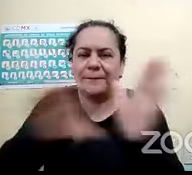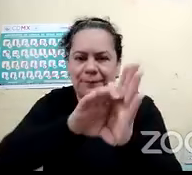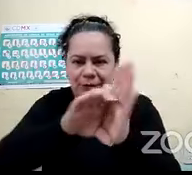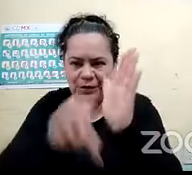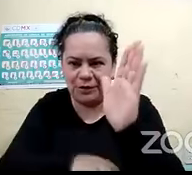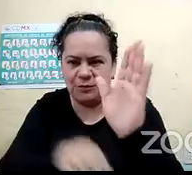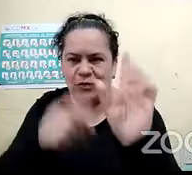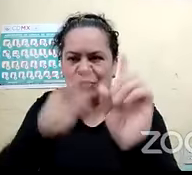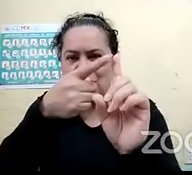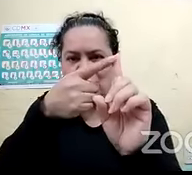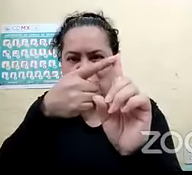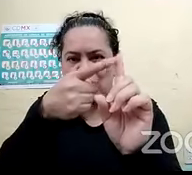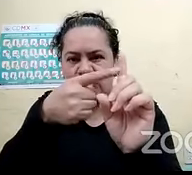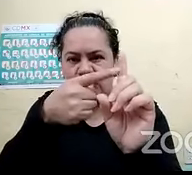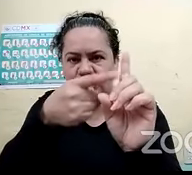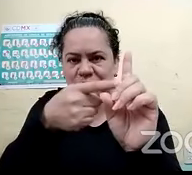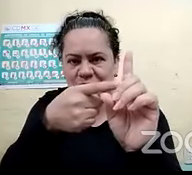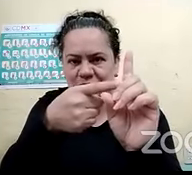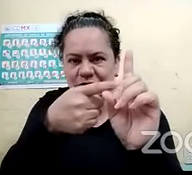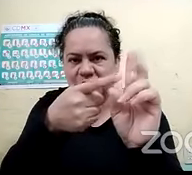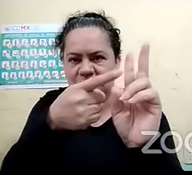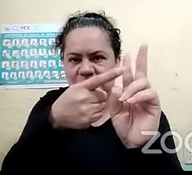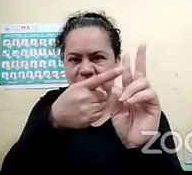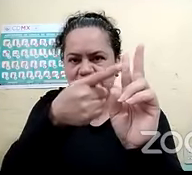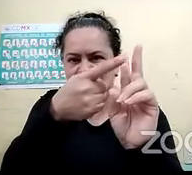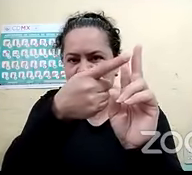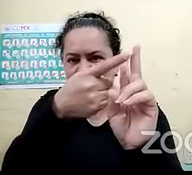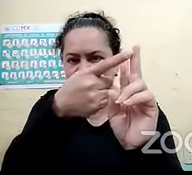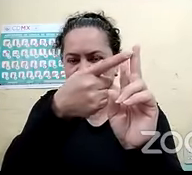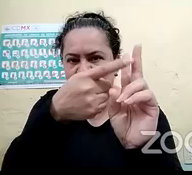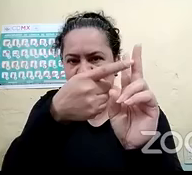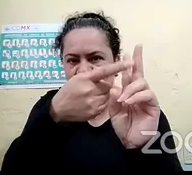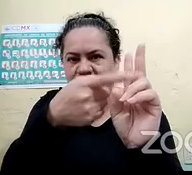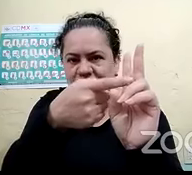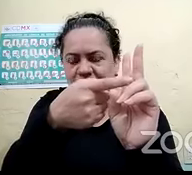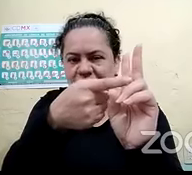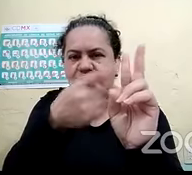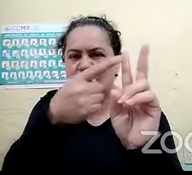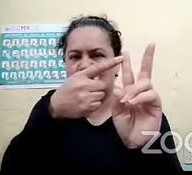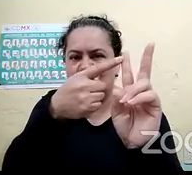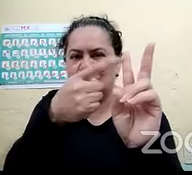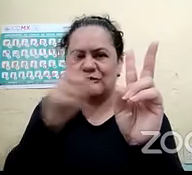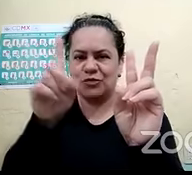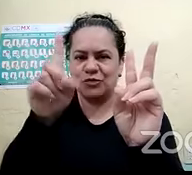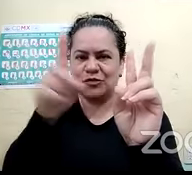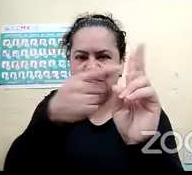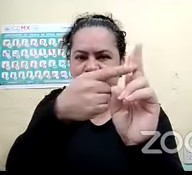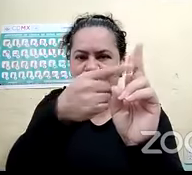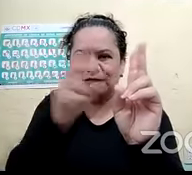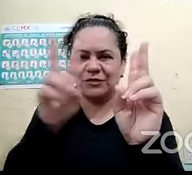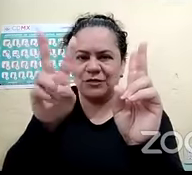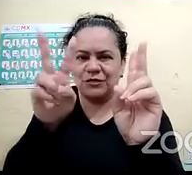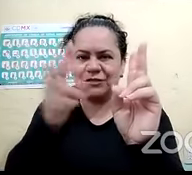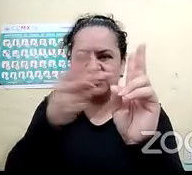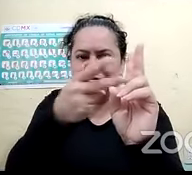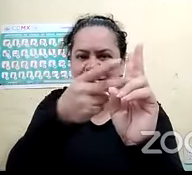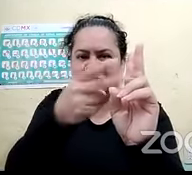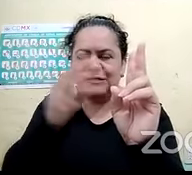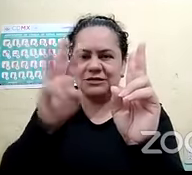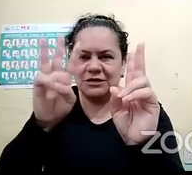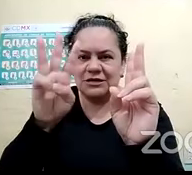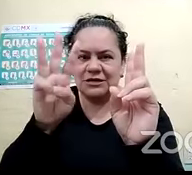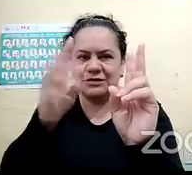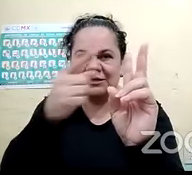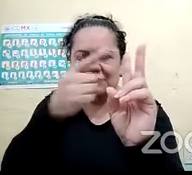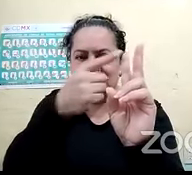tres, y en el dedo medio, cuatro, cinco y seis. Y es así como vamos formando